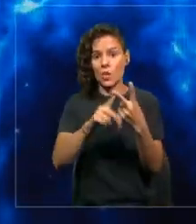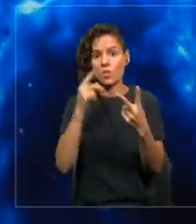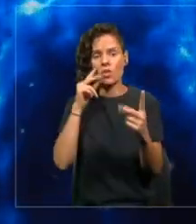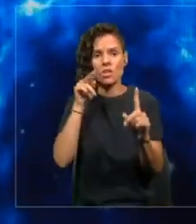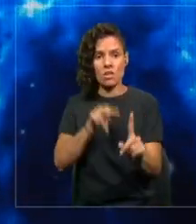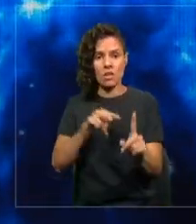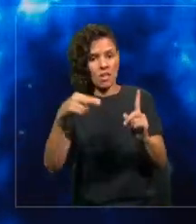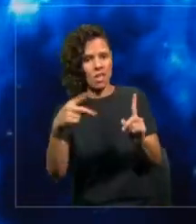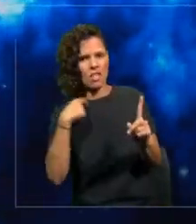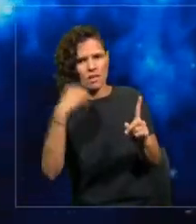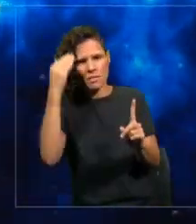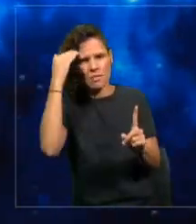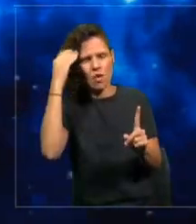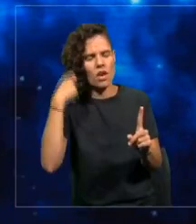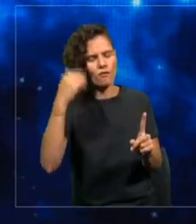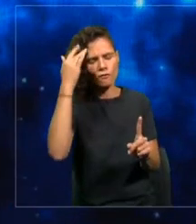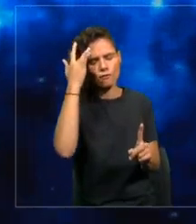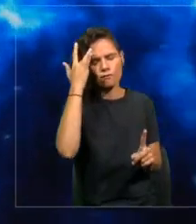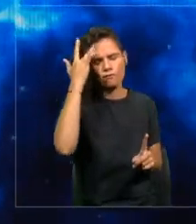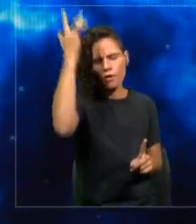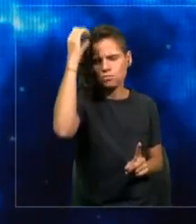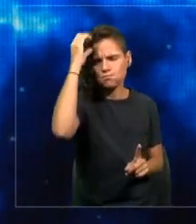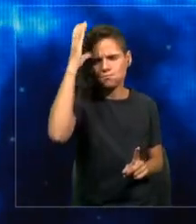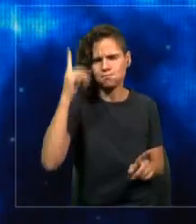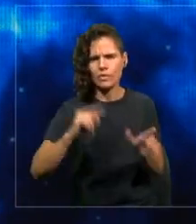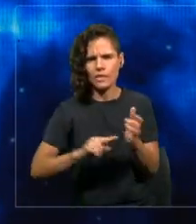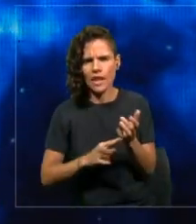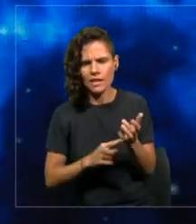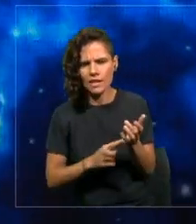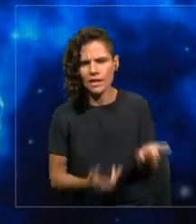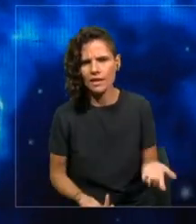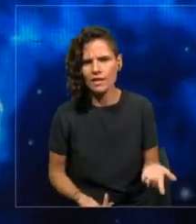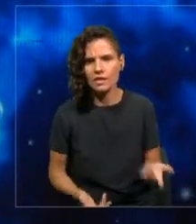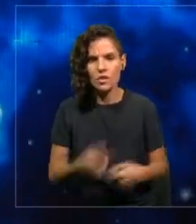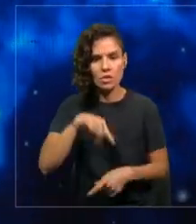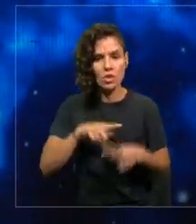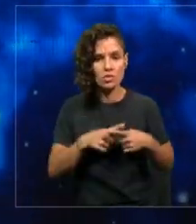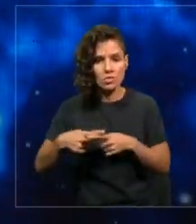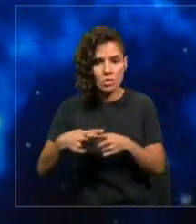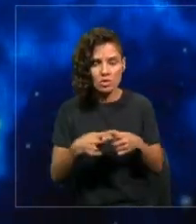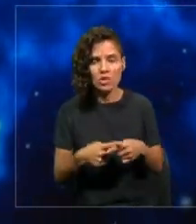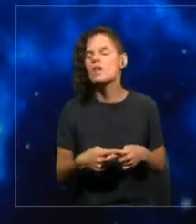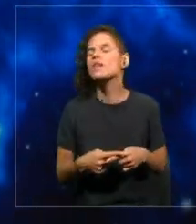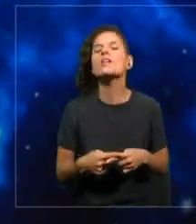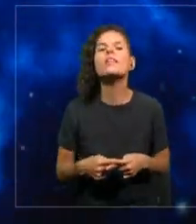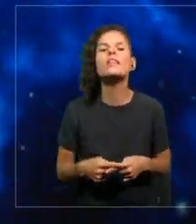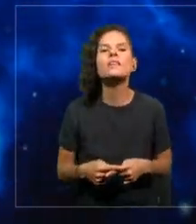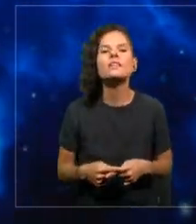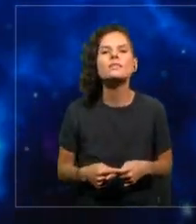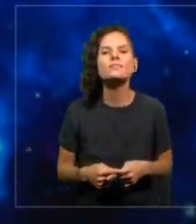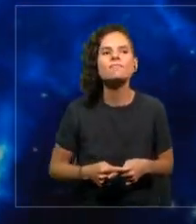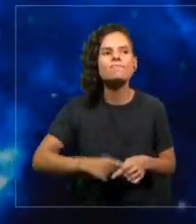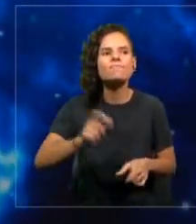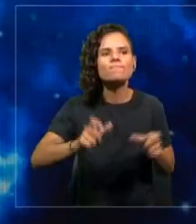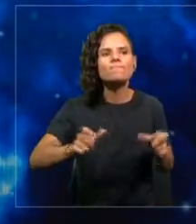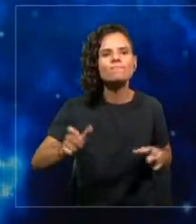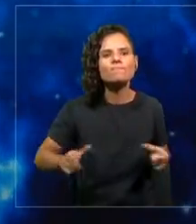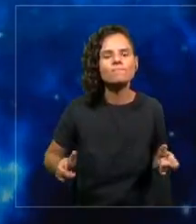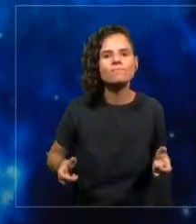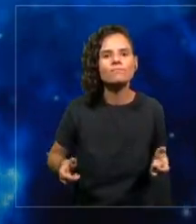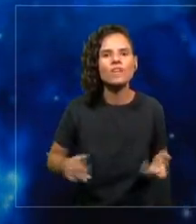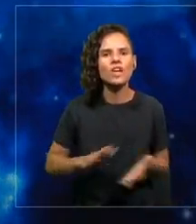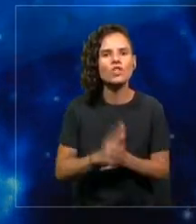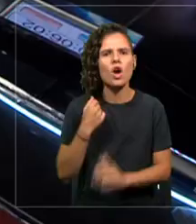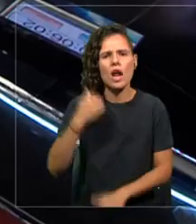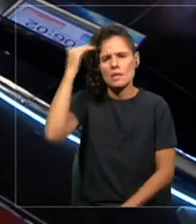y la eminencia técnica. Hemos vivido, estamos viviendo en una sociedad donde se recompensa cuánto me